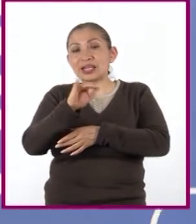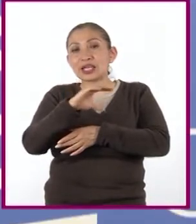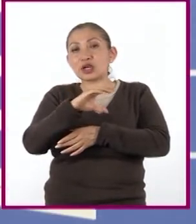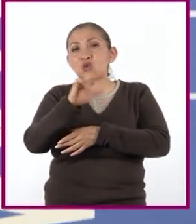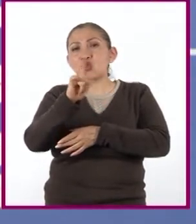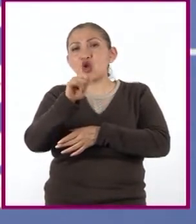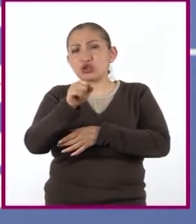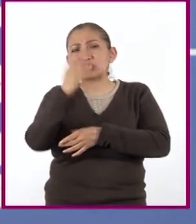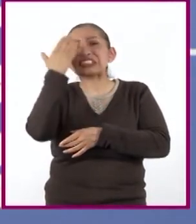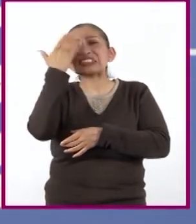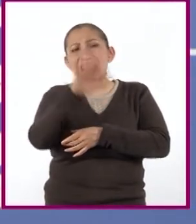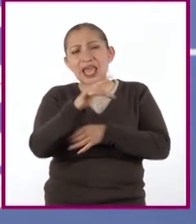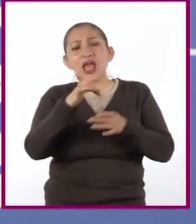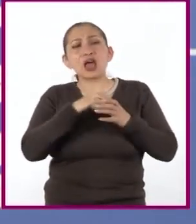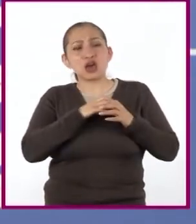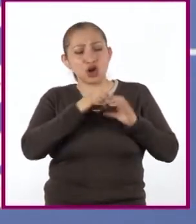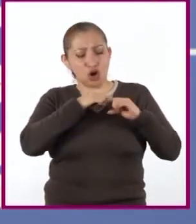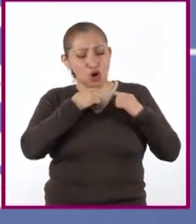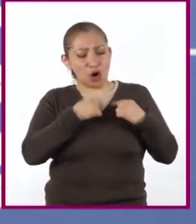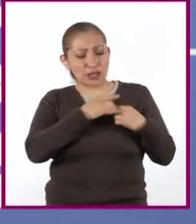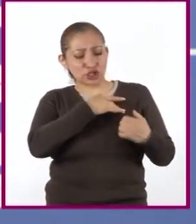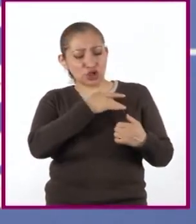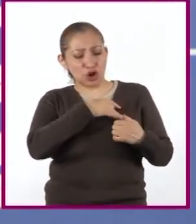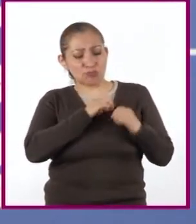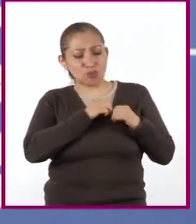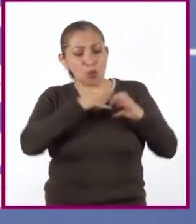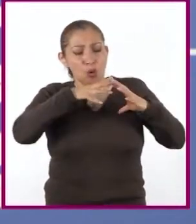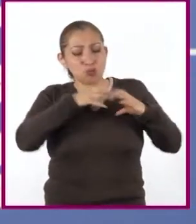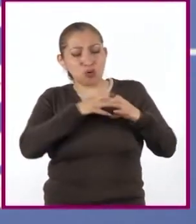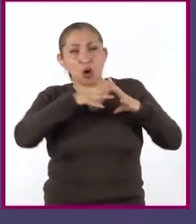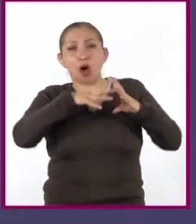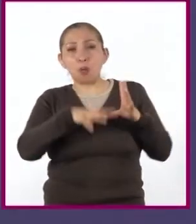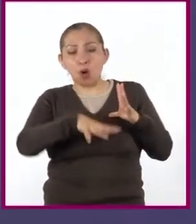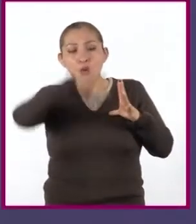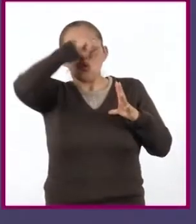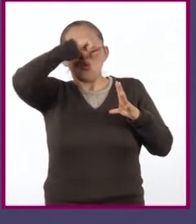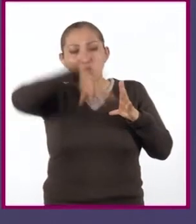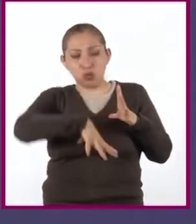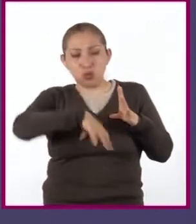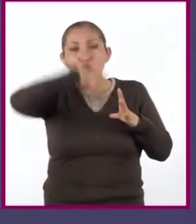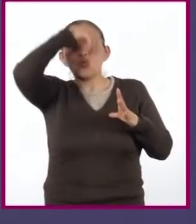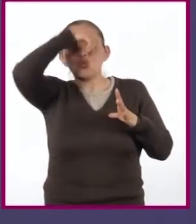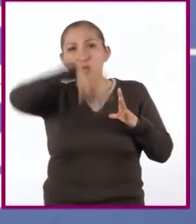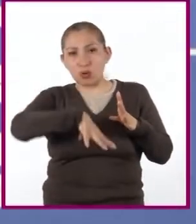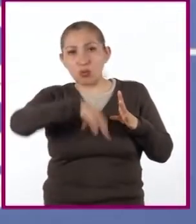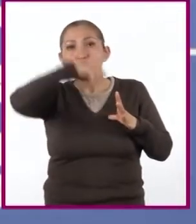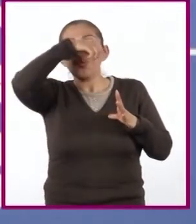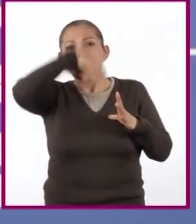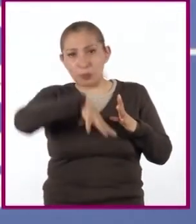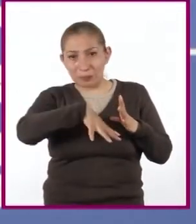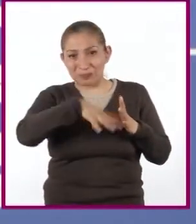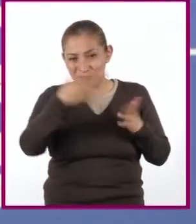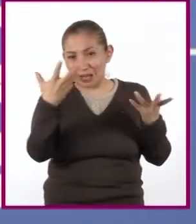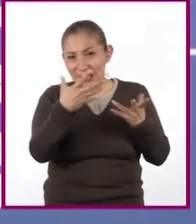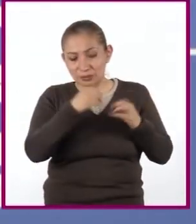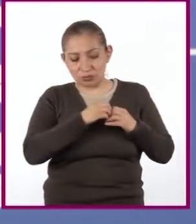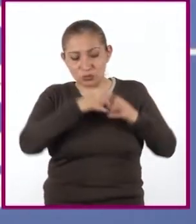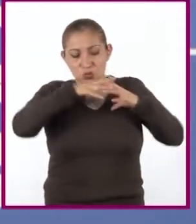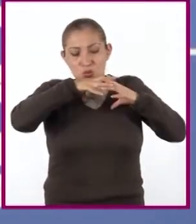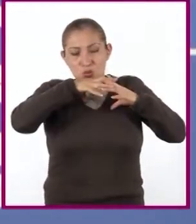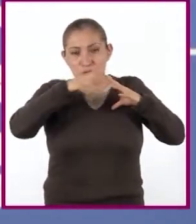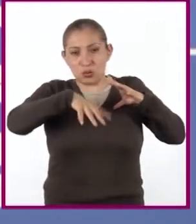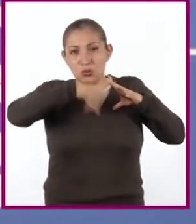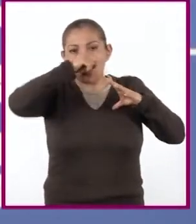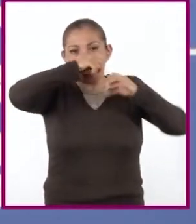Entendemos que el corazón funciona como una bomba aspirante impelente, es decir, que aspira